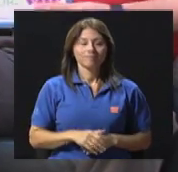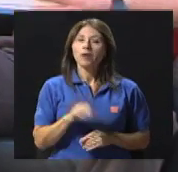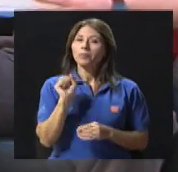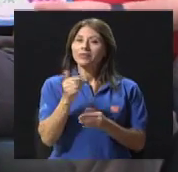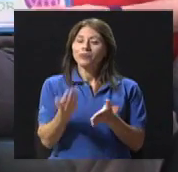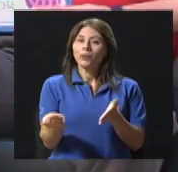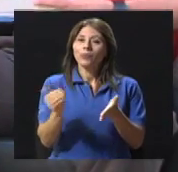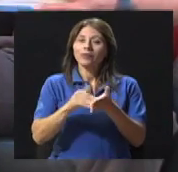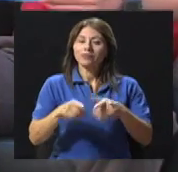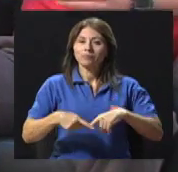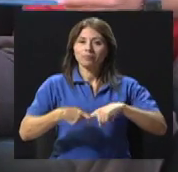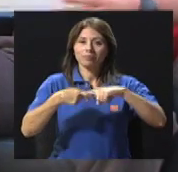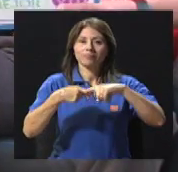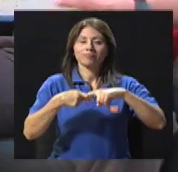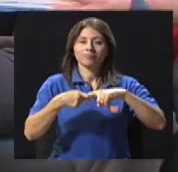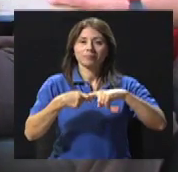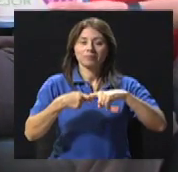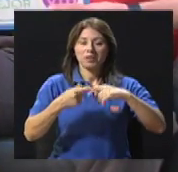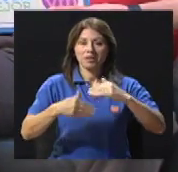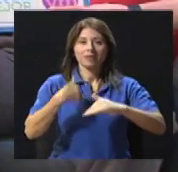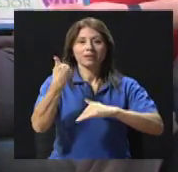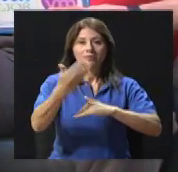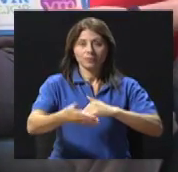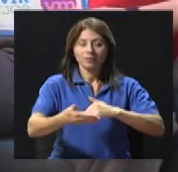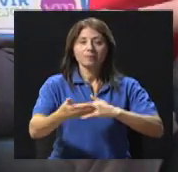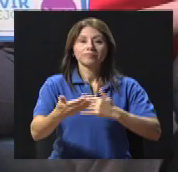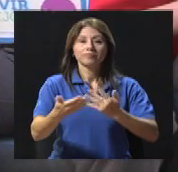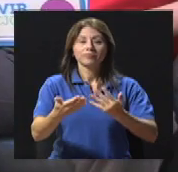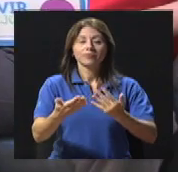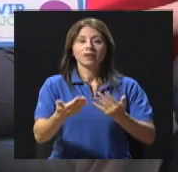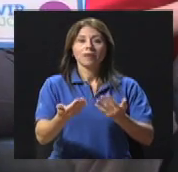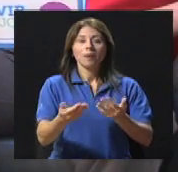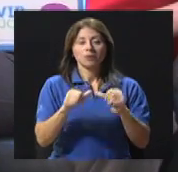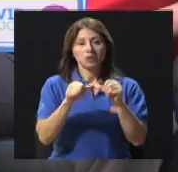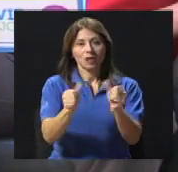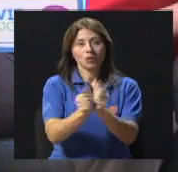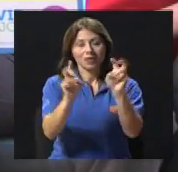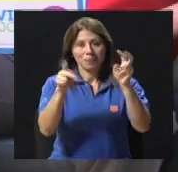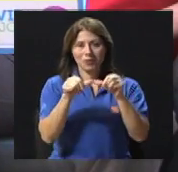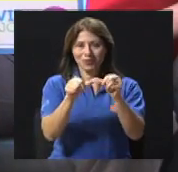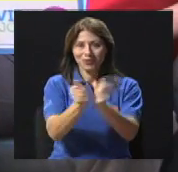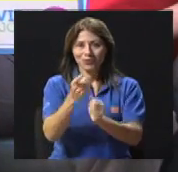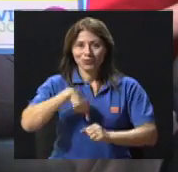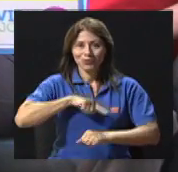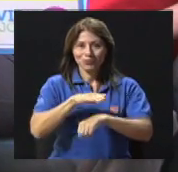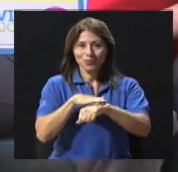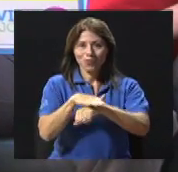pausa para posteriormente retomar el tema. Quédese con nosotros, por favor.